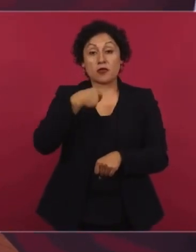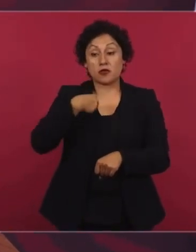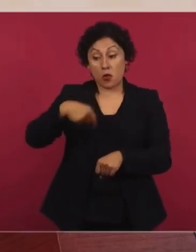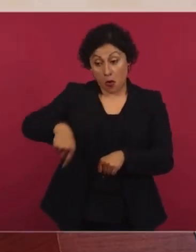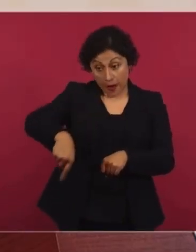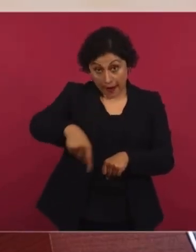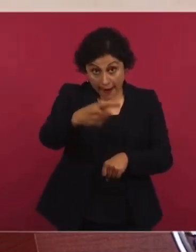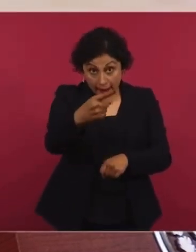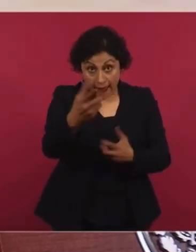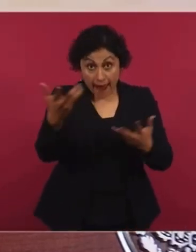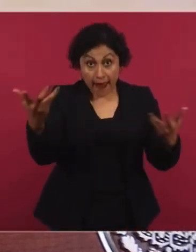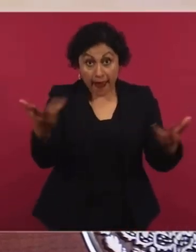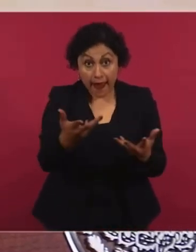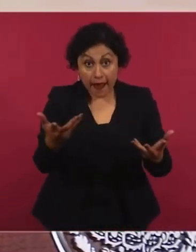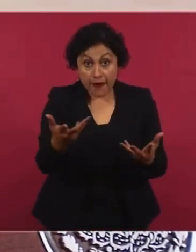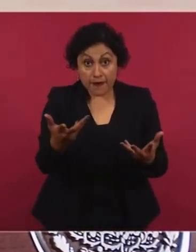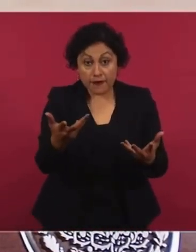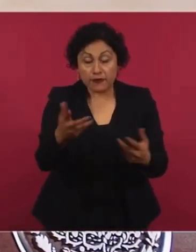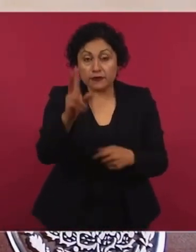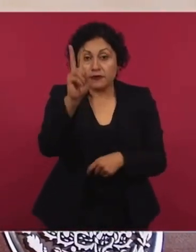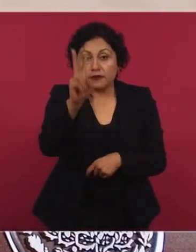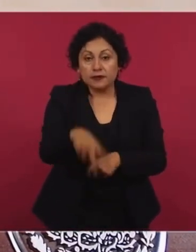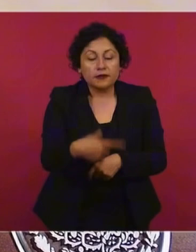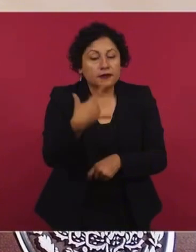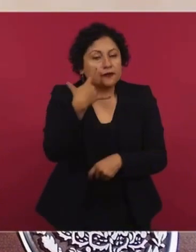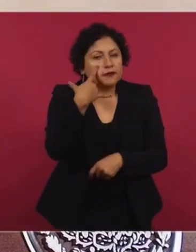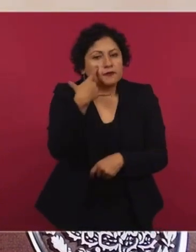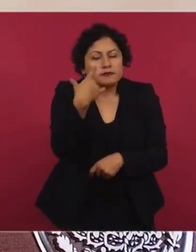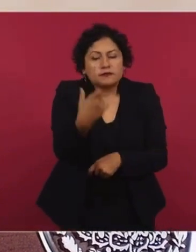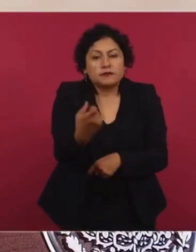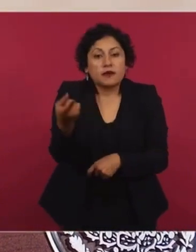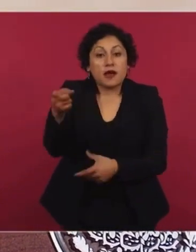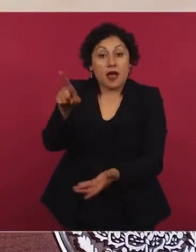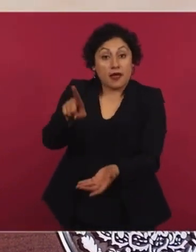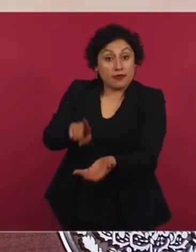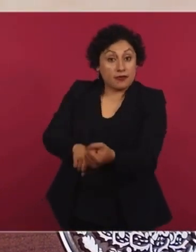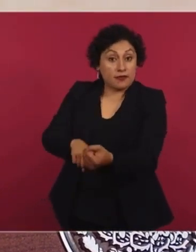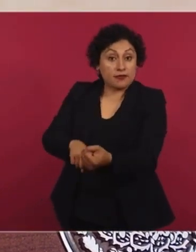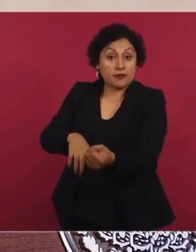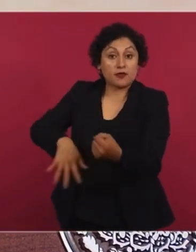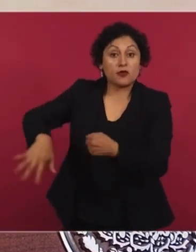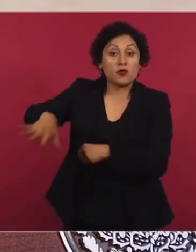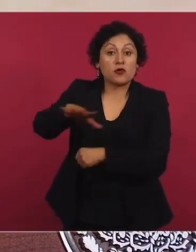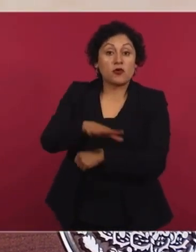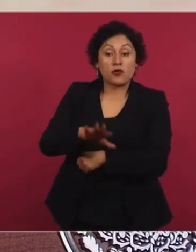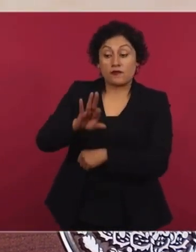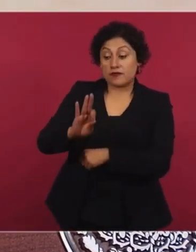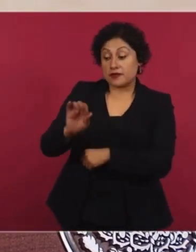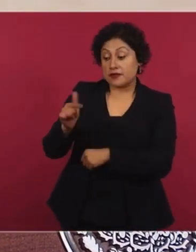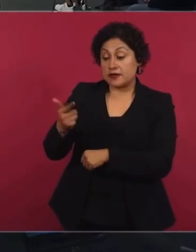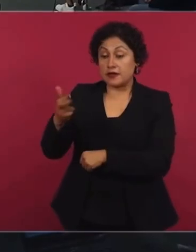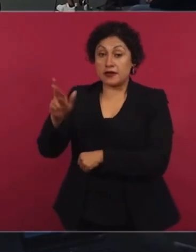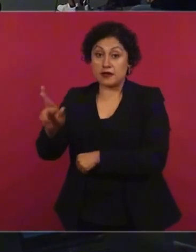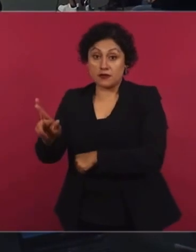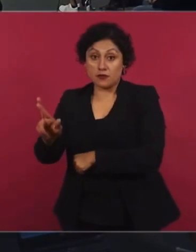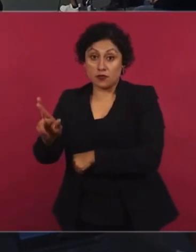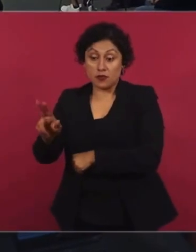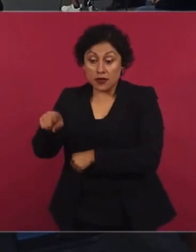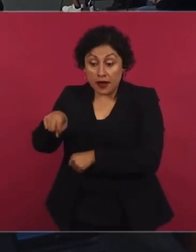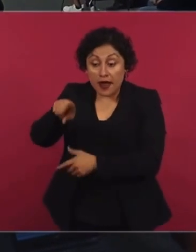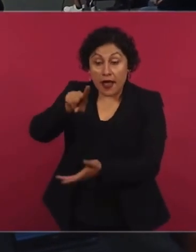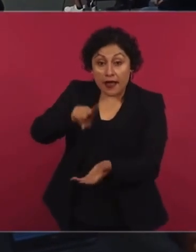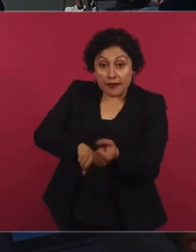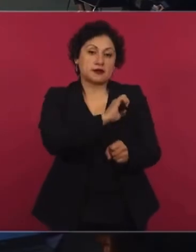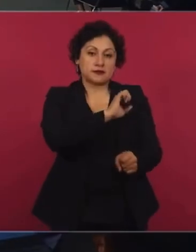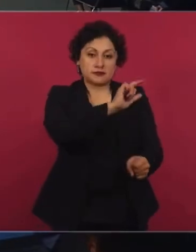Hubo una rebelión en la fiscalía general y en la fiscalía